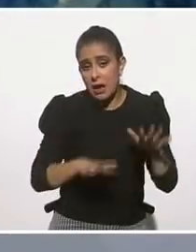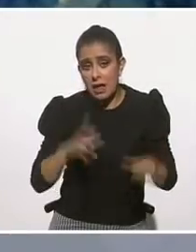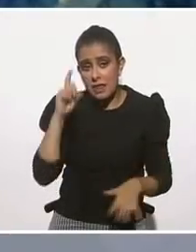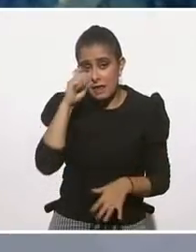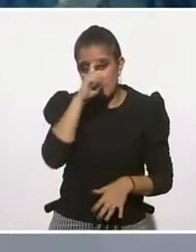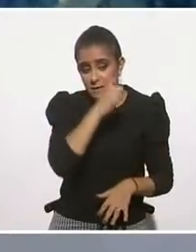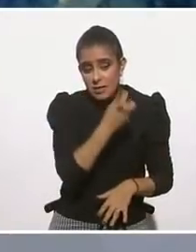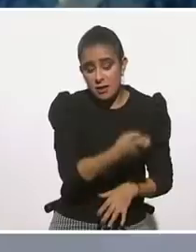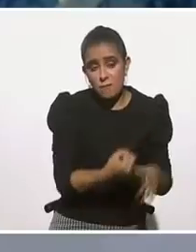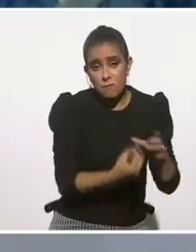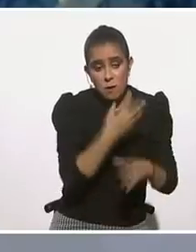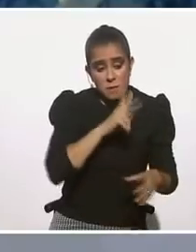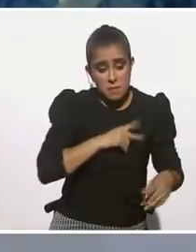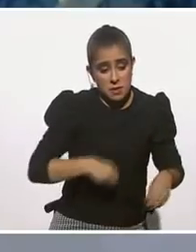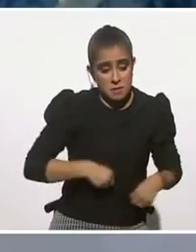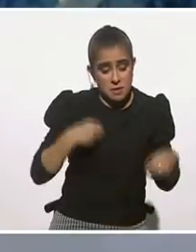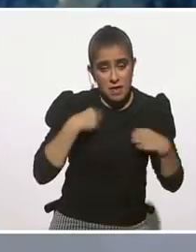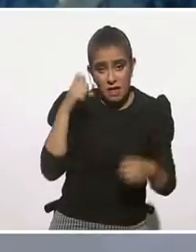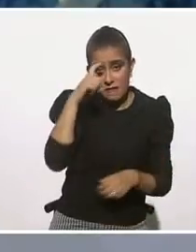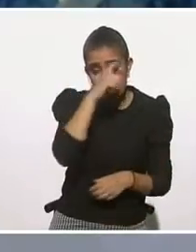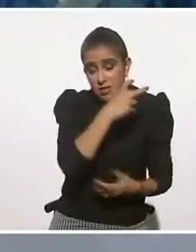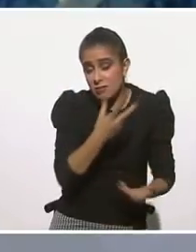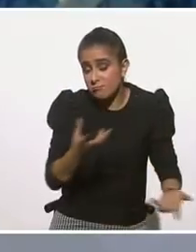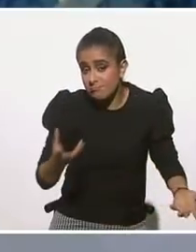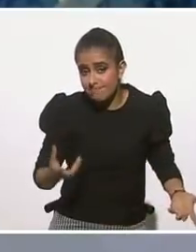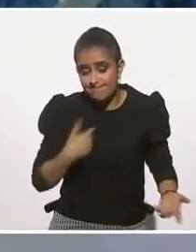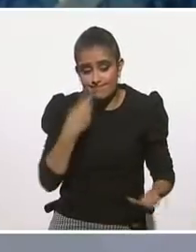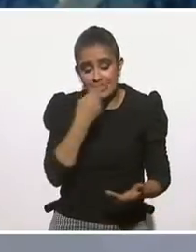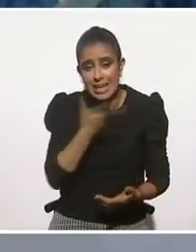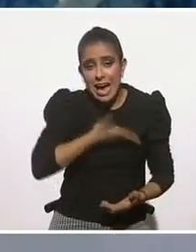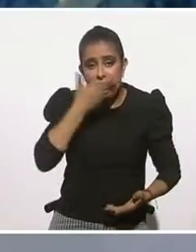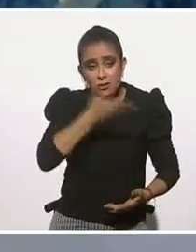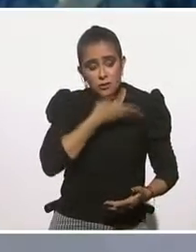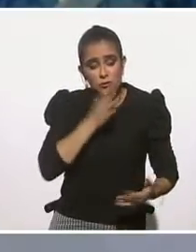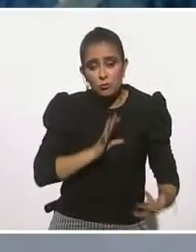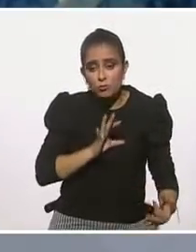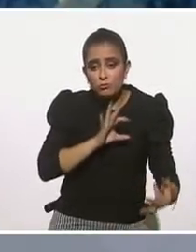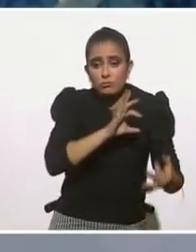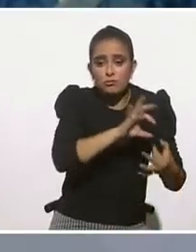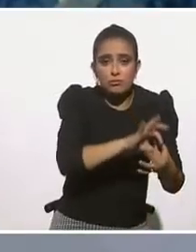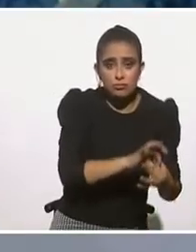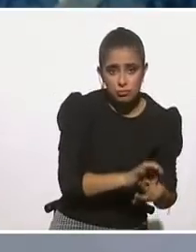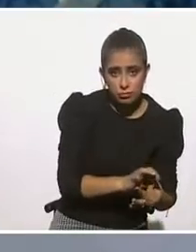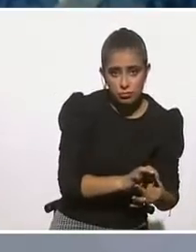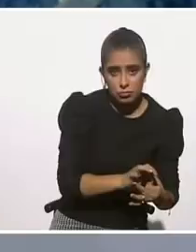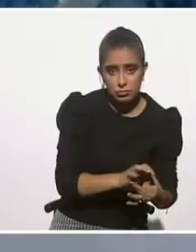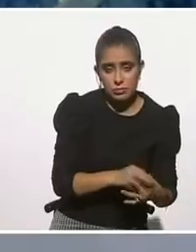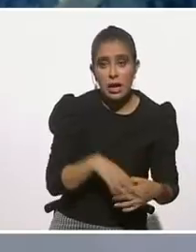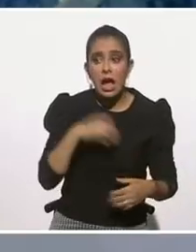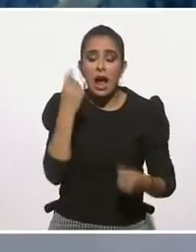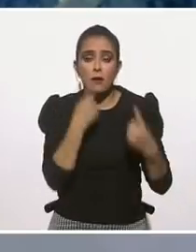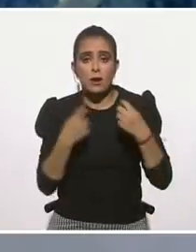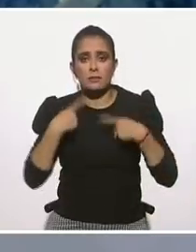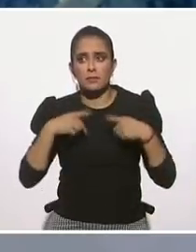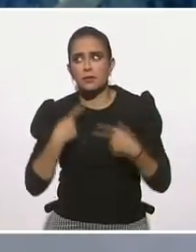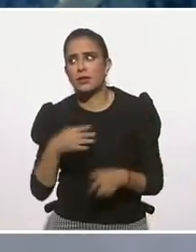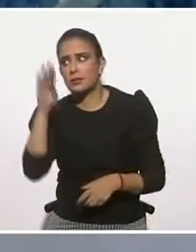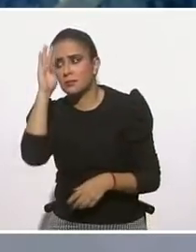Y por otro lado, la incertidumbre, nos está costando mucho navegar en esta incertidumbre.